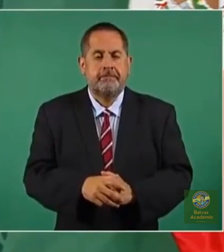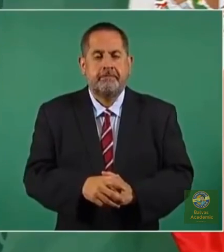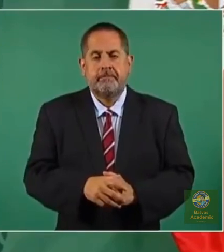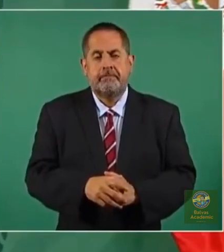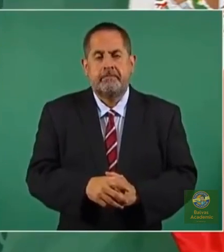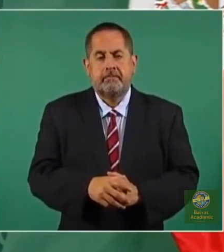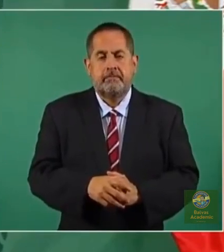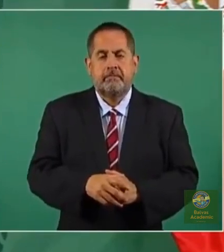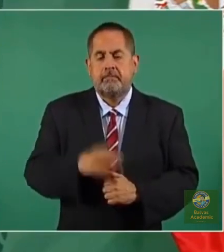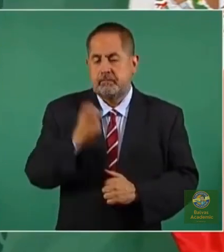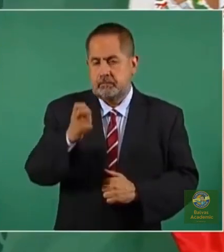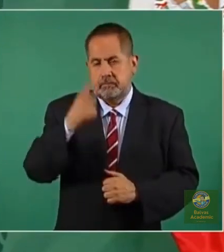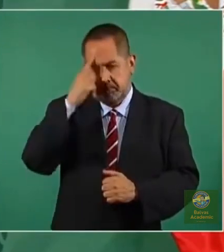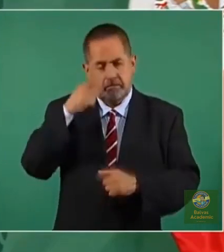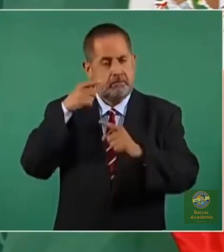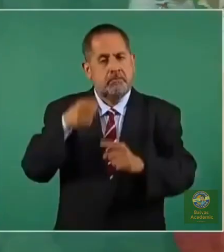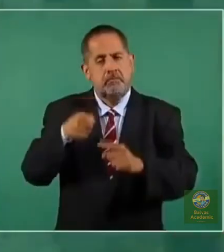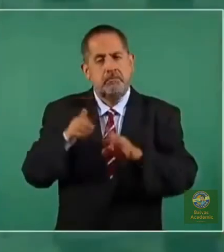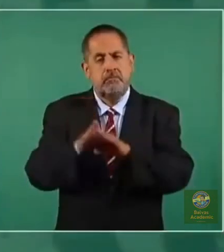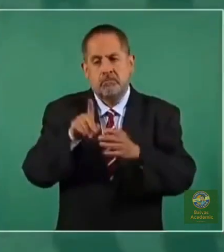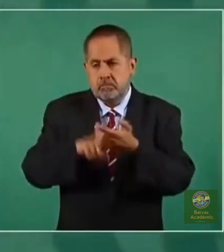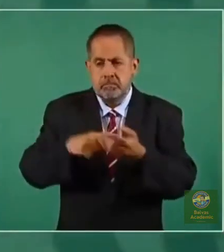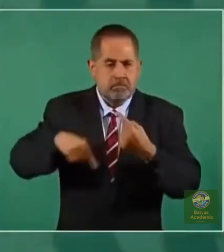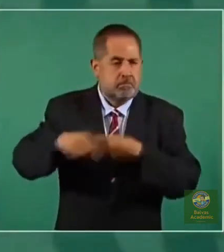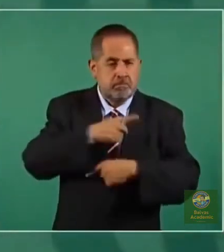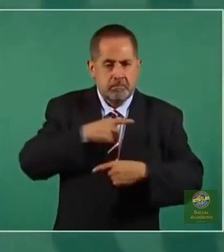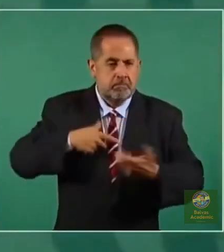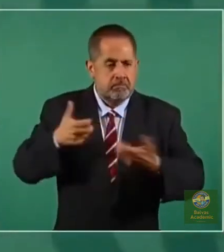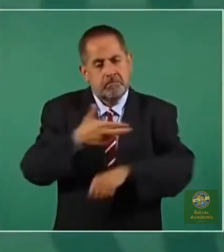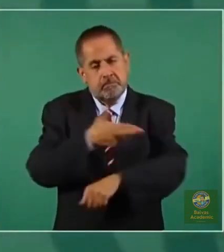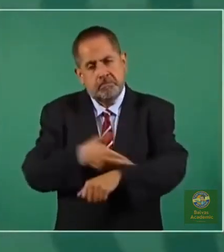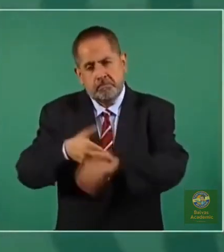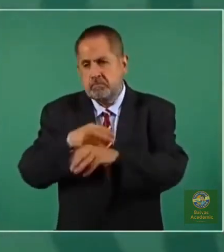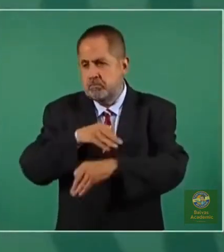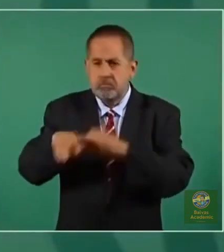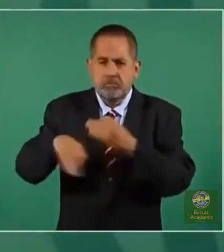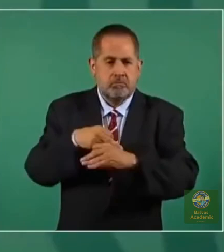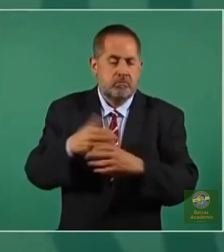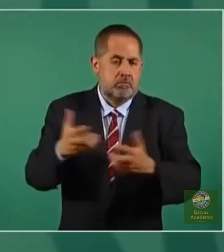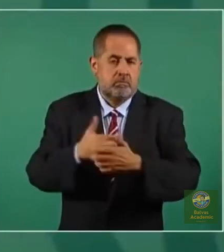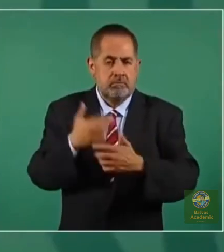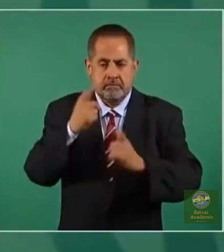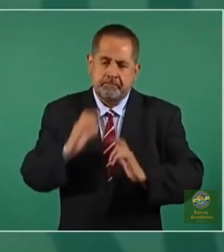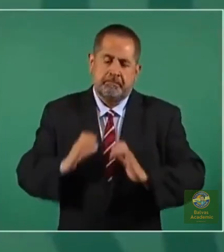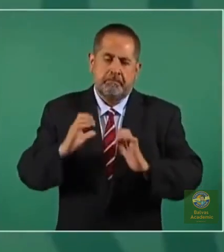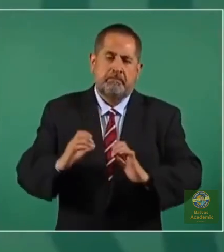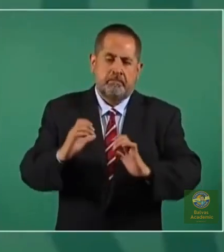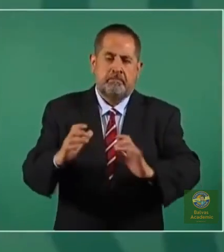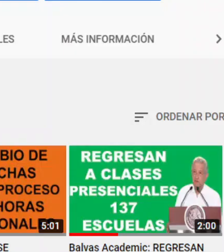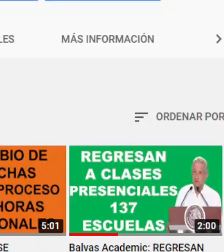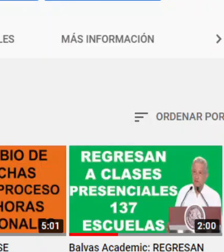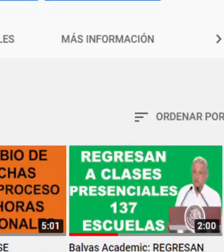Es una labor que tenemos que hacer entre todos para cuidarnos.